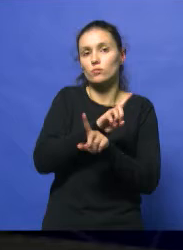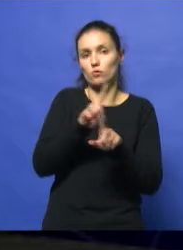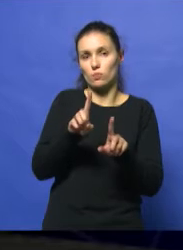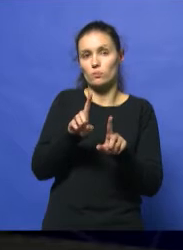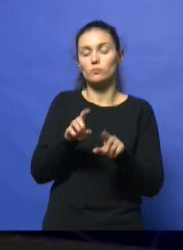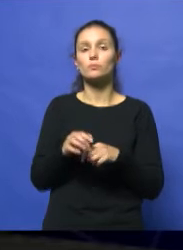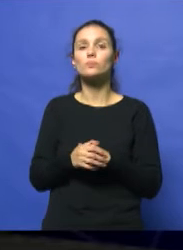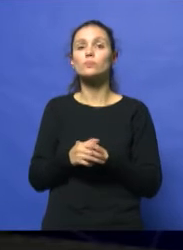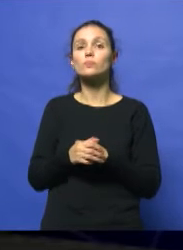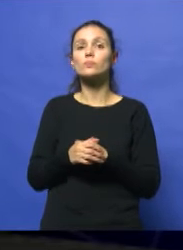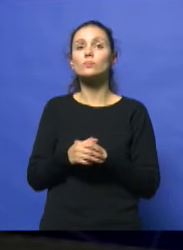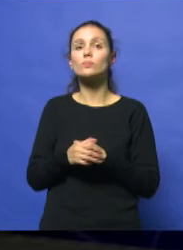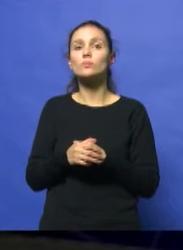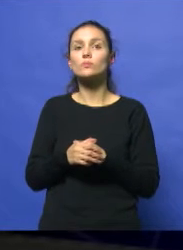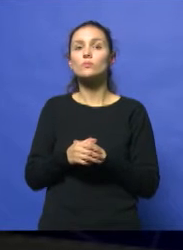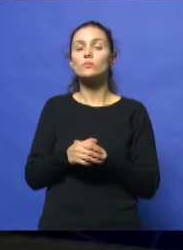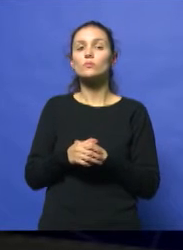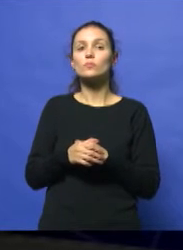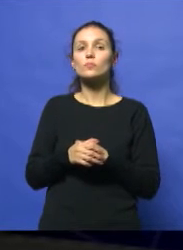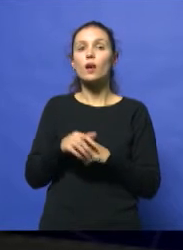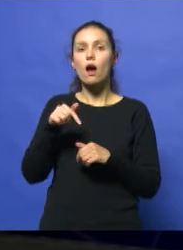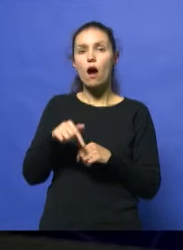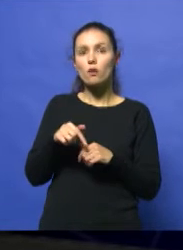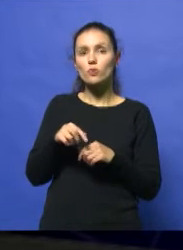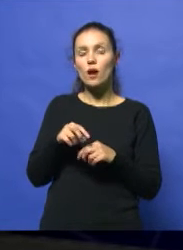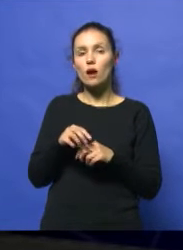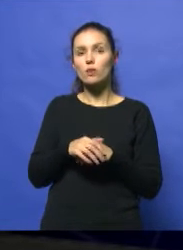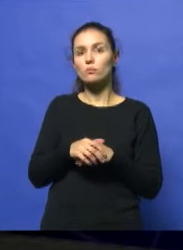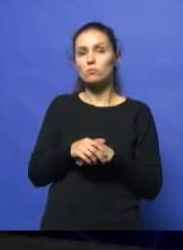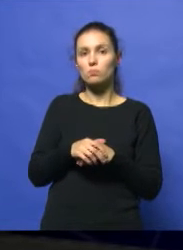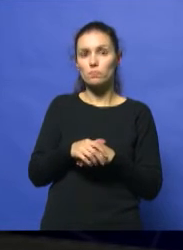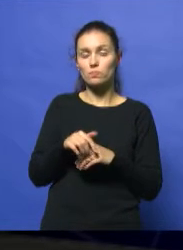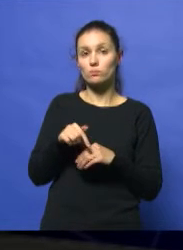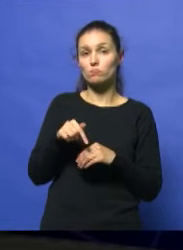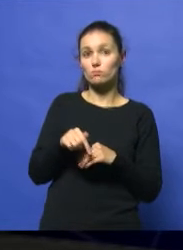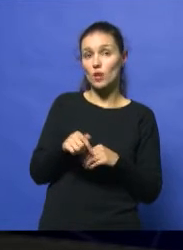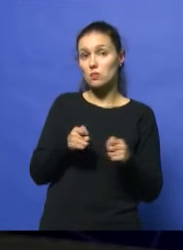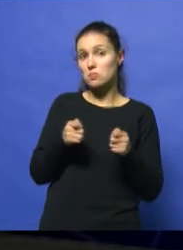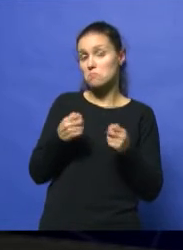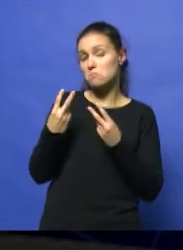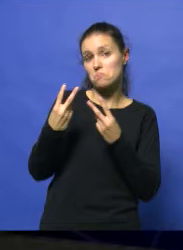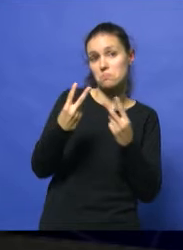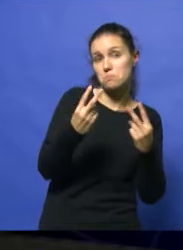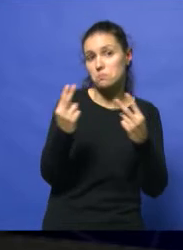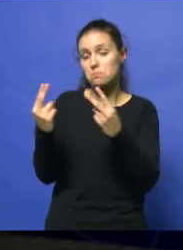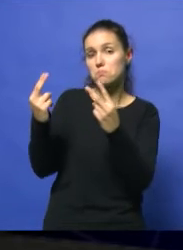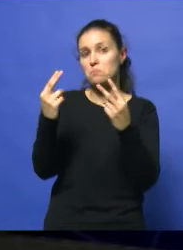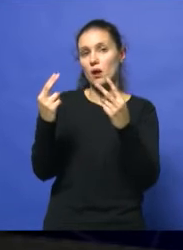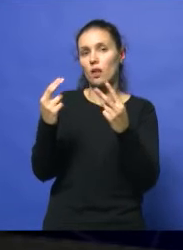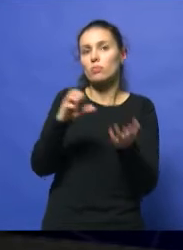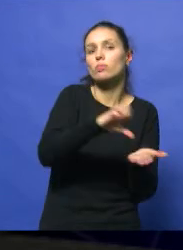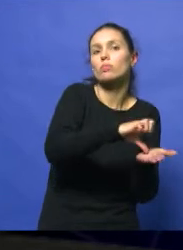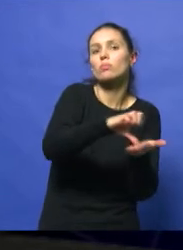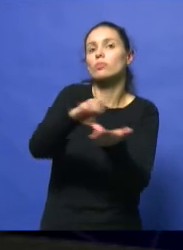Hablando de cortas y largas distancias, están los viajantes. En este caso, los viajantes, tenelo en cuenta, si estás en la región con algún negocio y